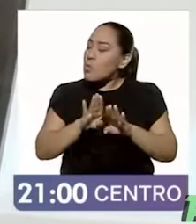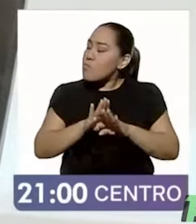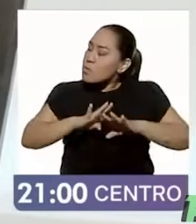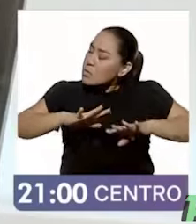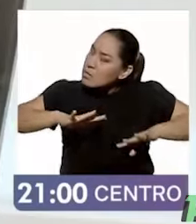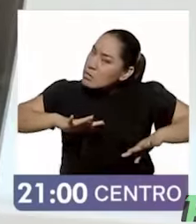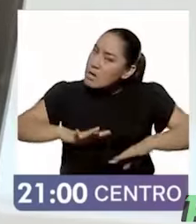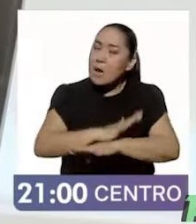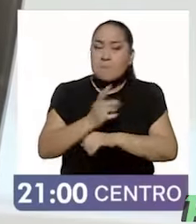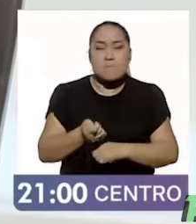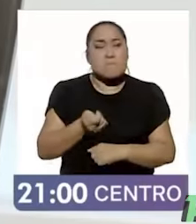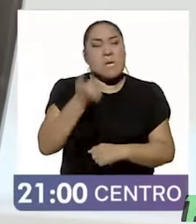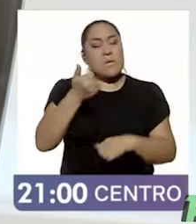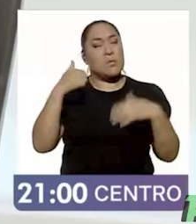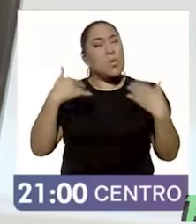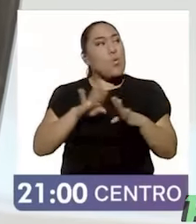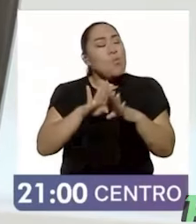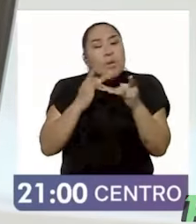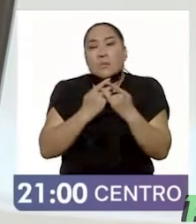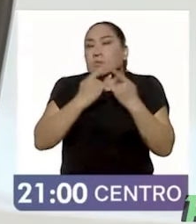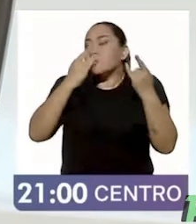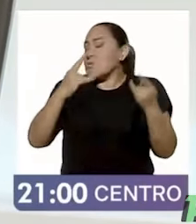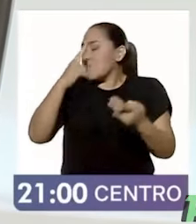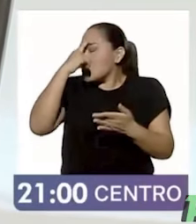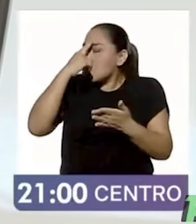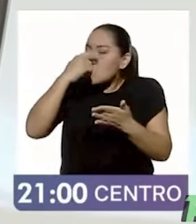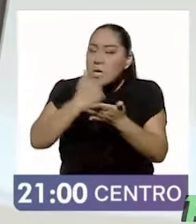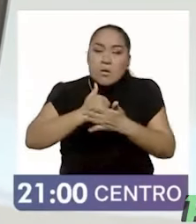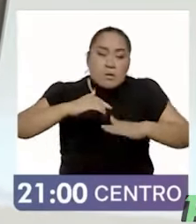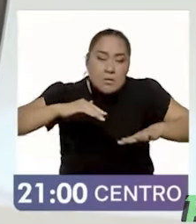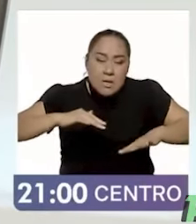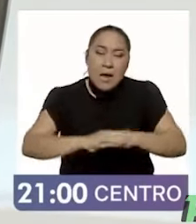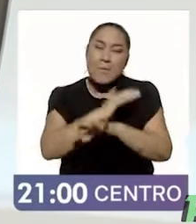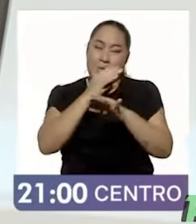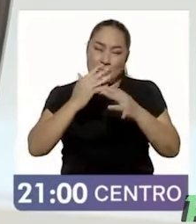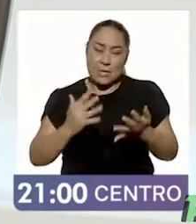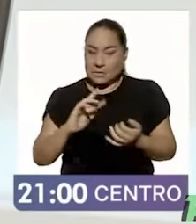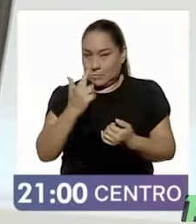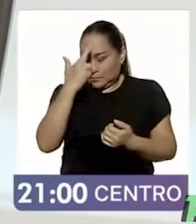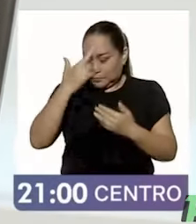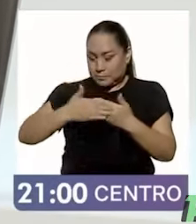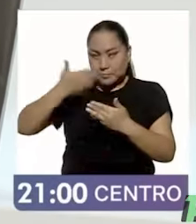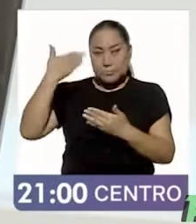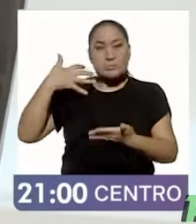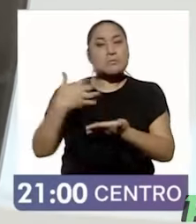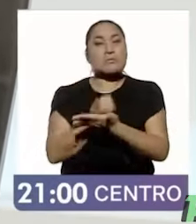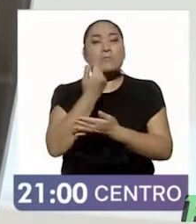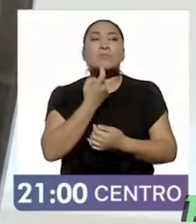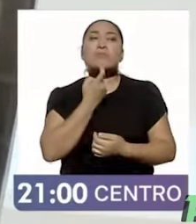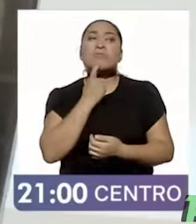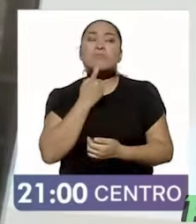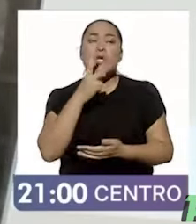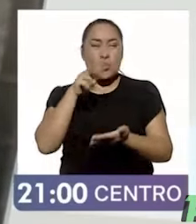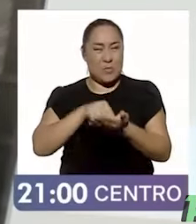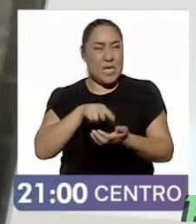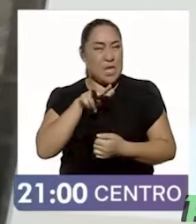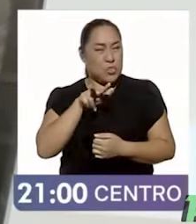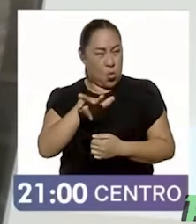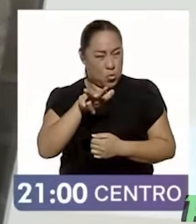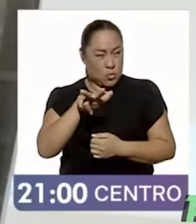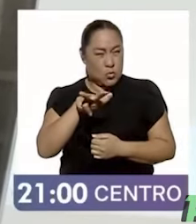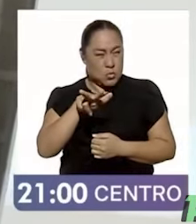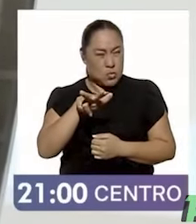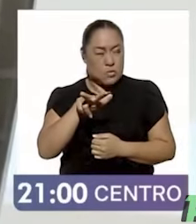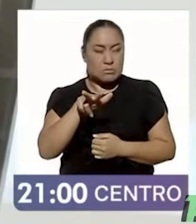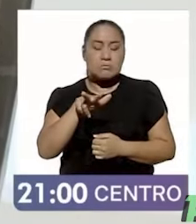que son de profundidad histórica. Es decir, cuando ganó Andrés Manuel en el 2018 hubo ahí